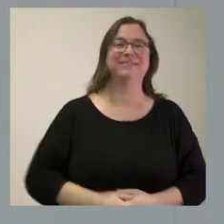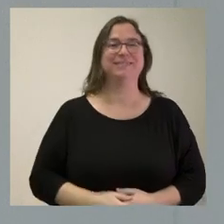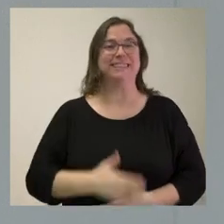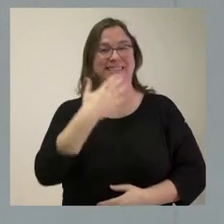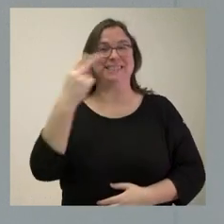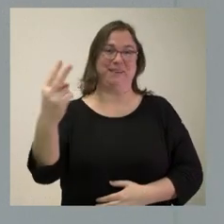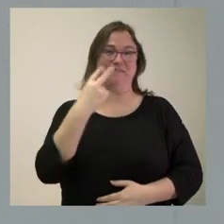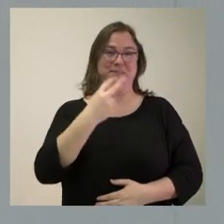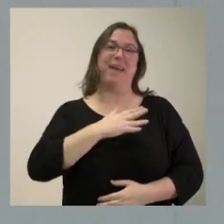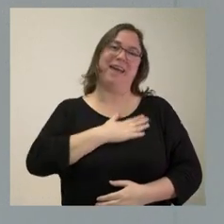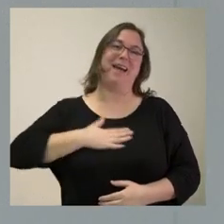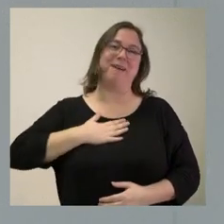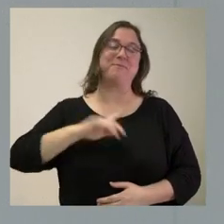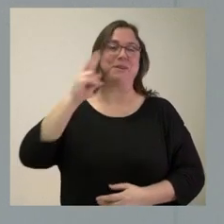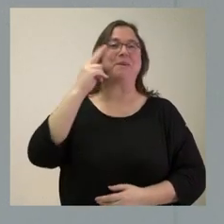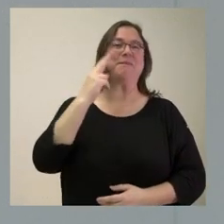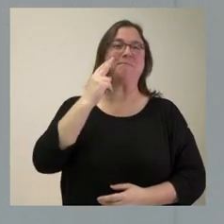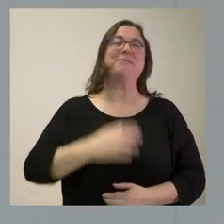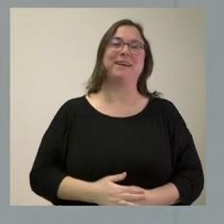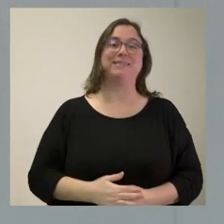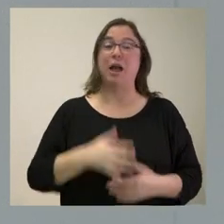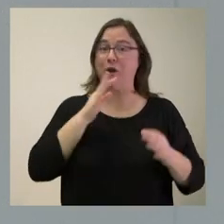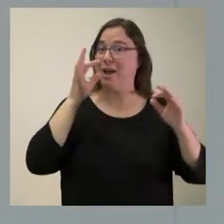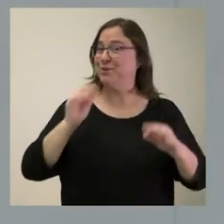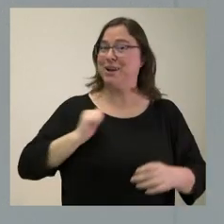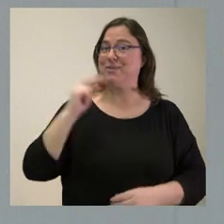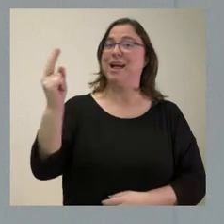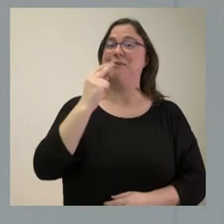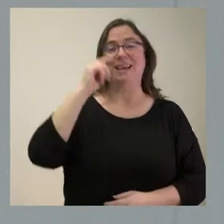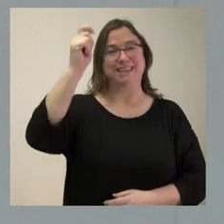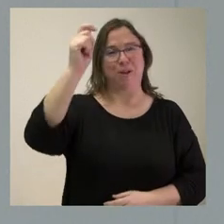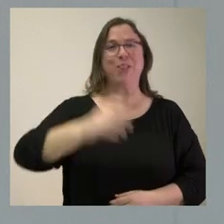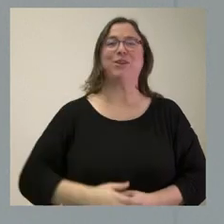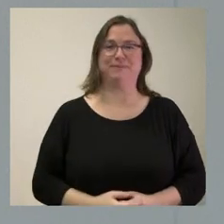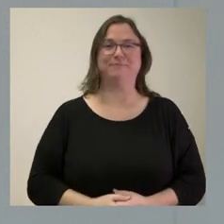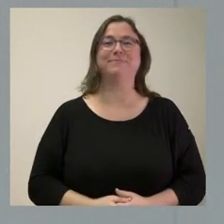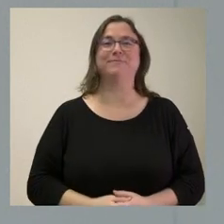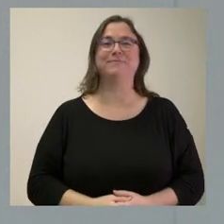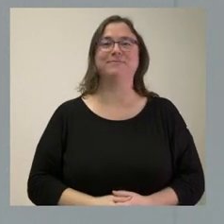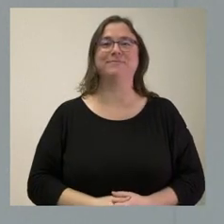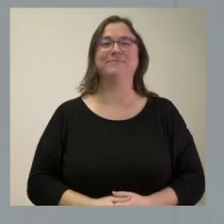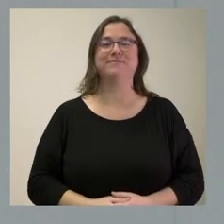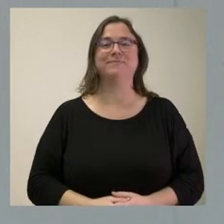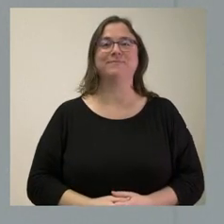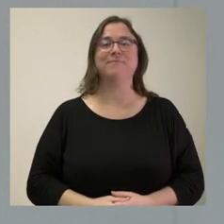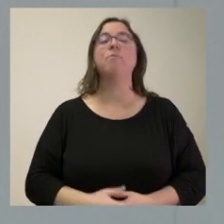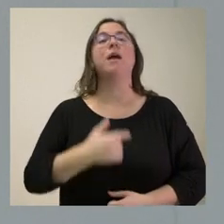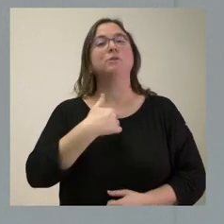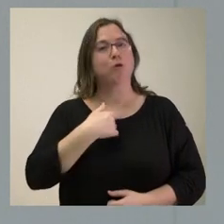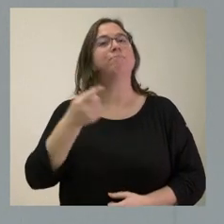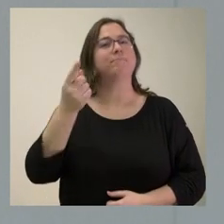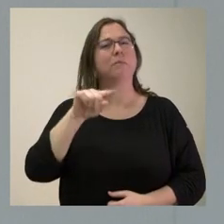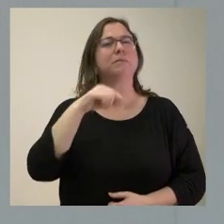siguiendo en este momento. Bien, yo también he oído,